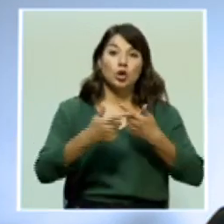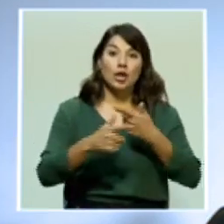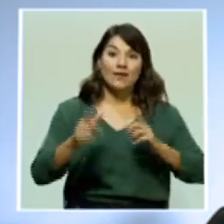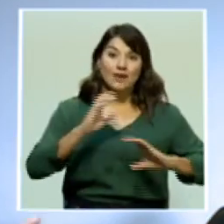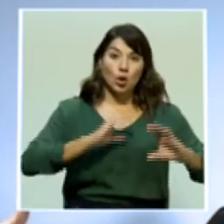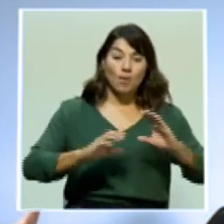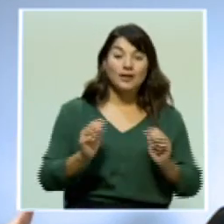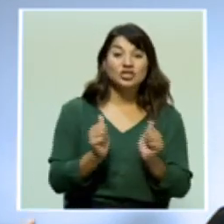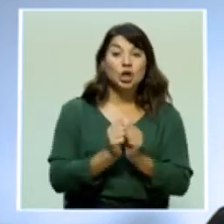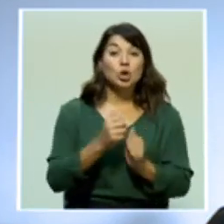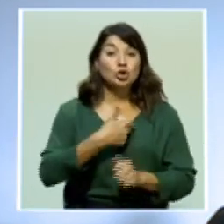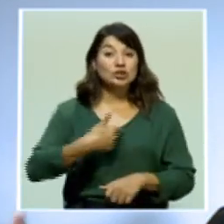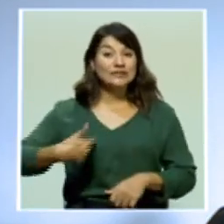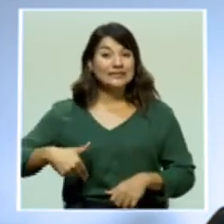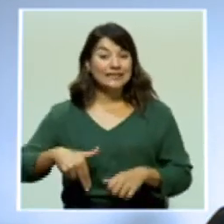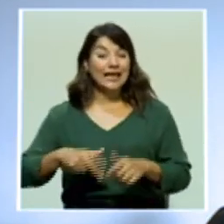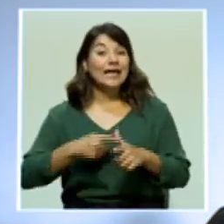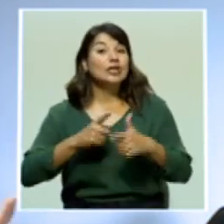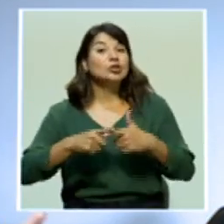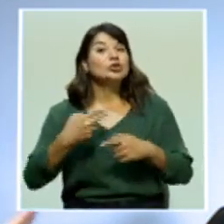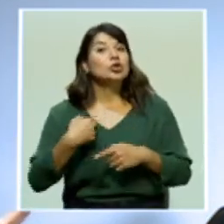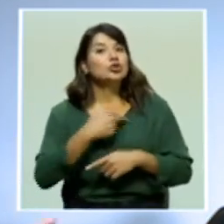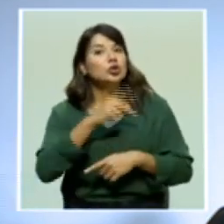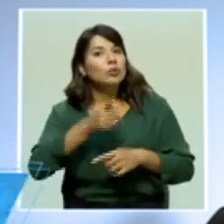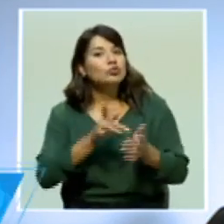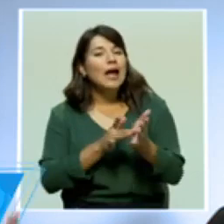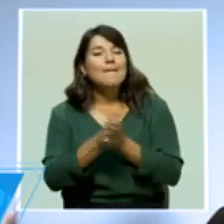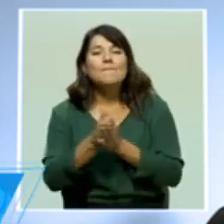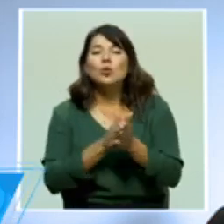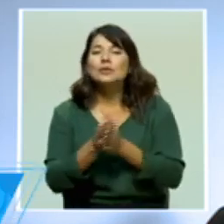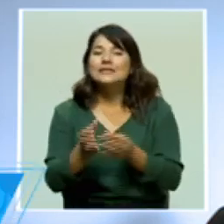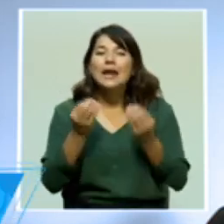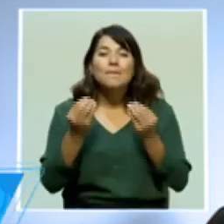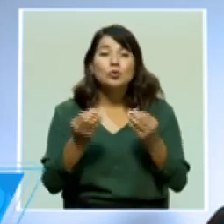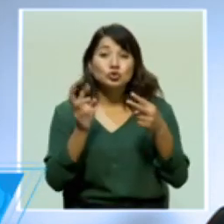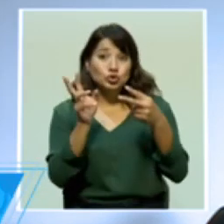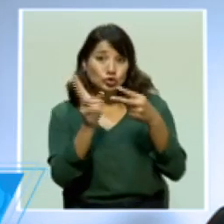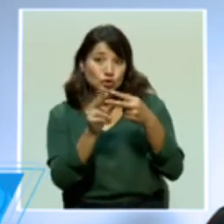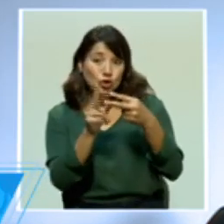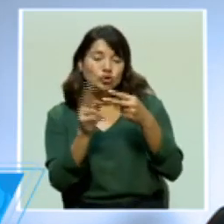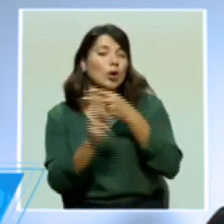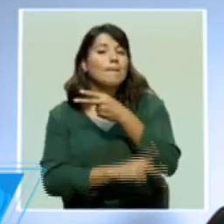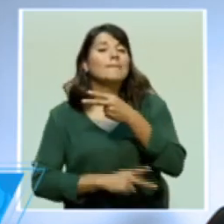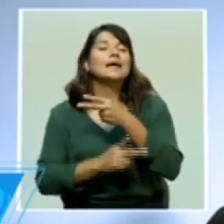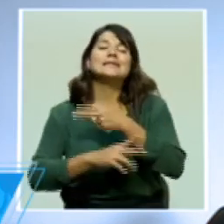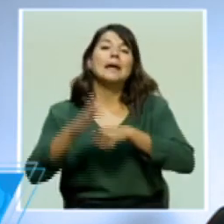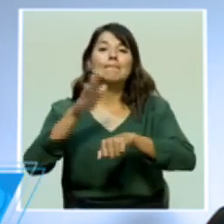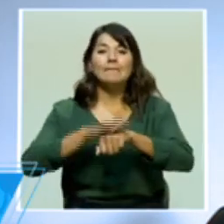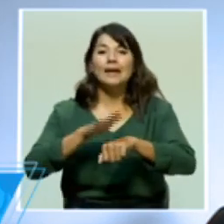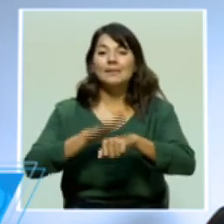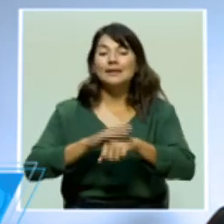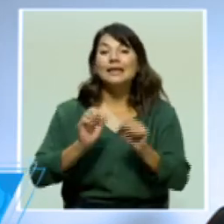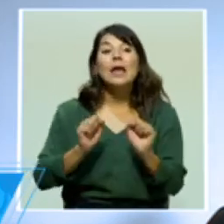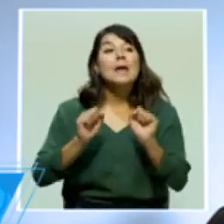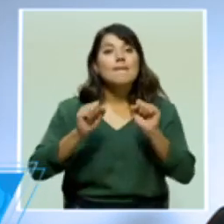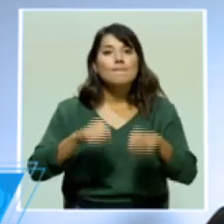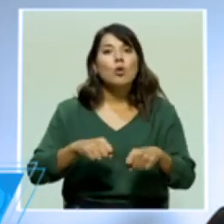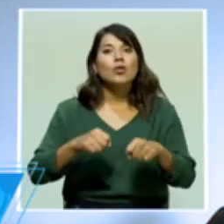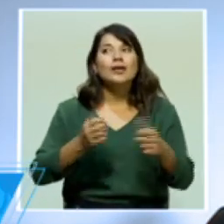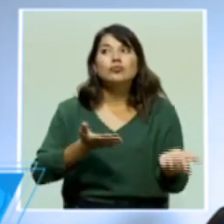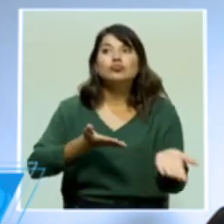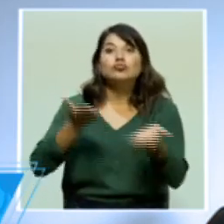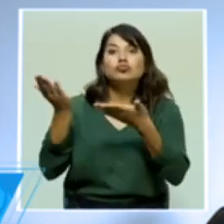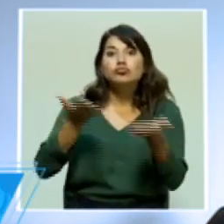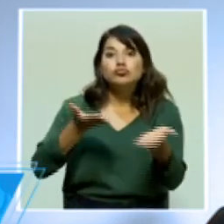tenemos que aprovechar muchísimo. Por supuesto que estos son dos grandes mercados que sirven para ampliar el foco de las exportaciones que